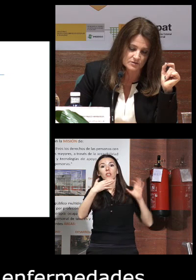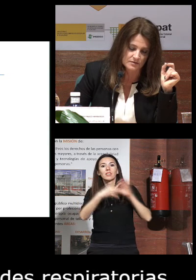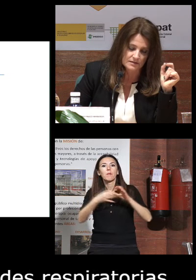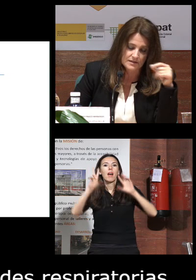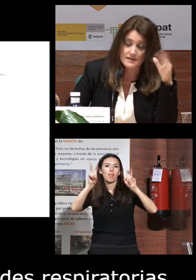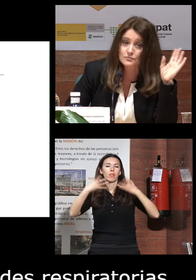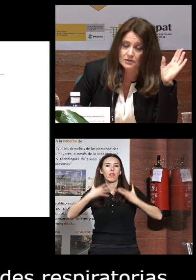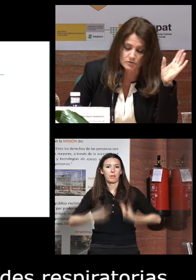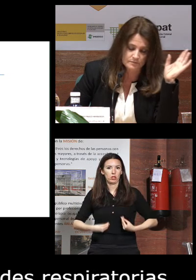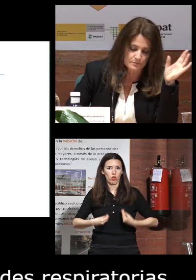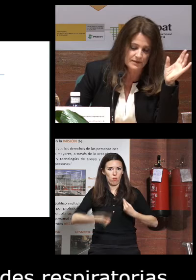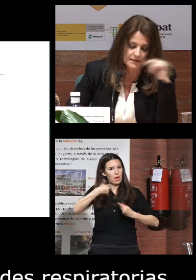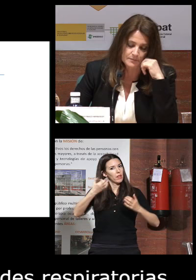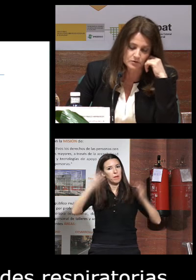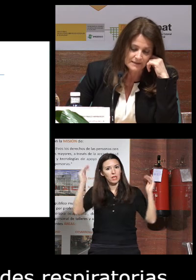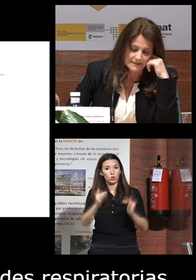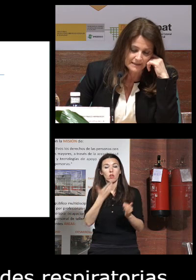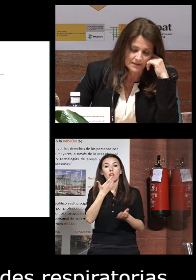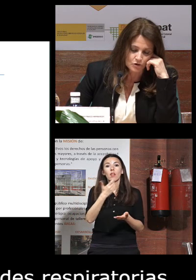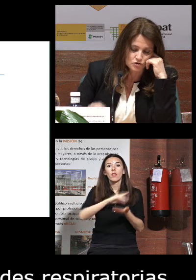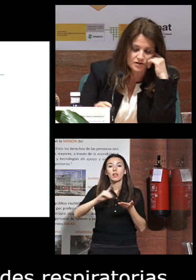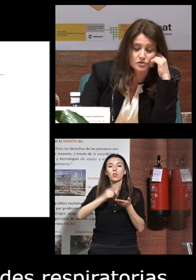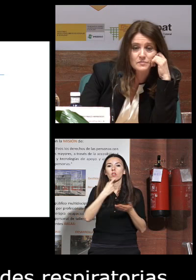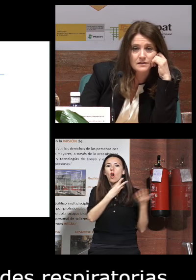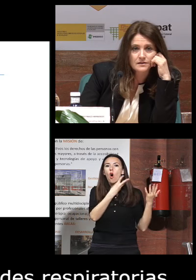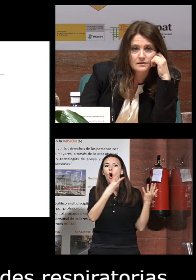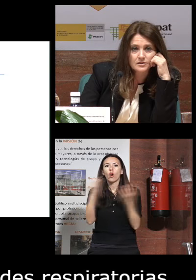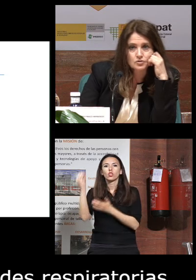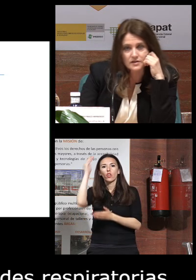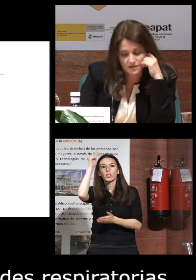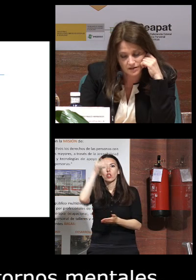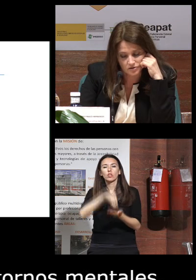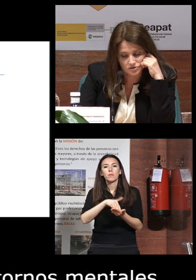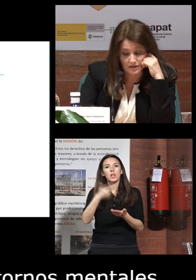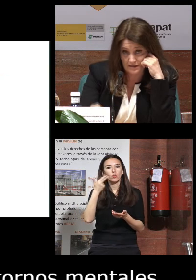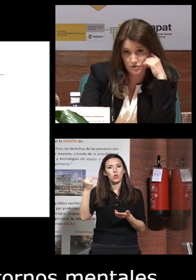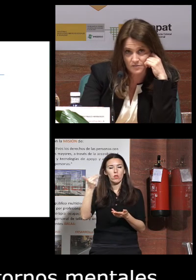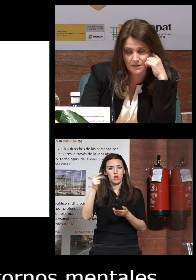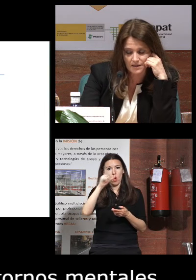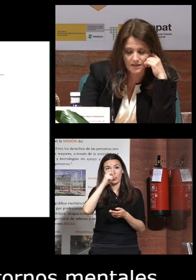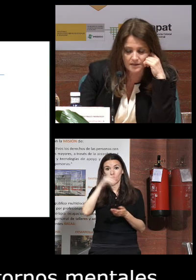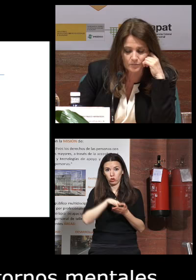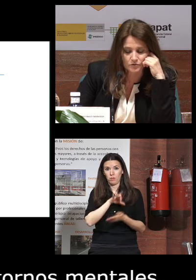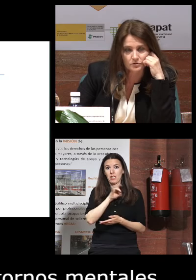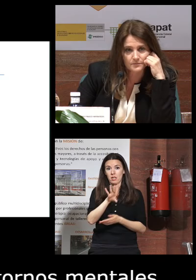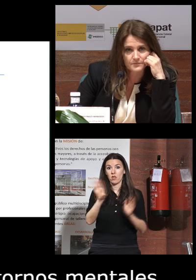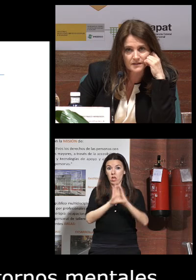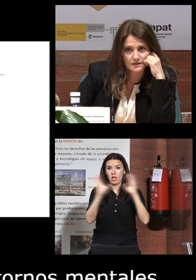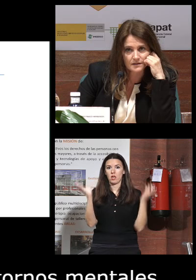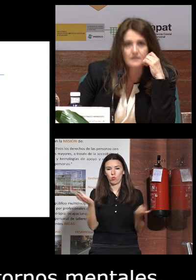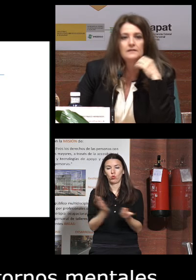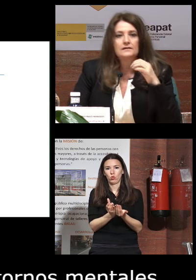depresión y da un dato por ejemplo de 800.000 suicidios en el año 2015 en el mundo